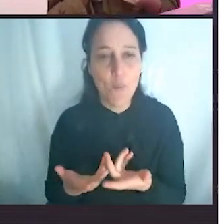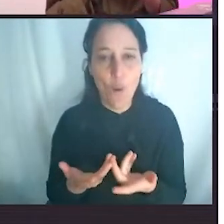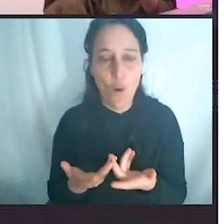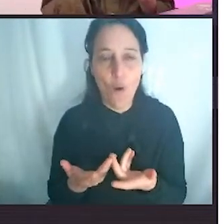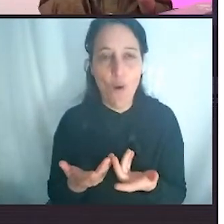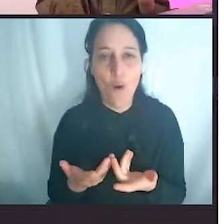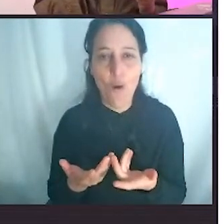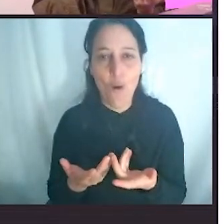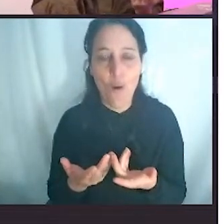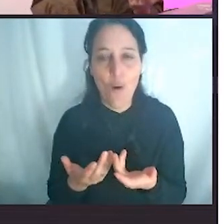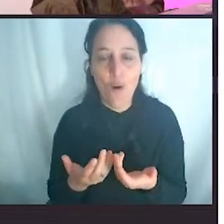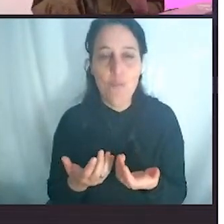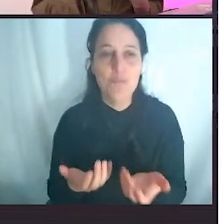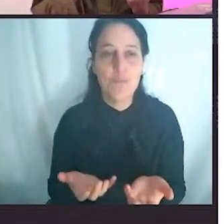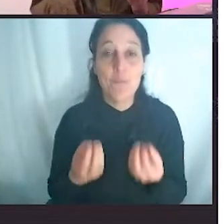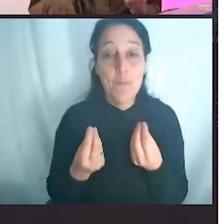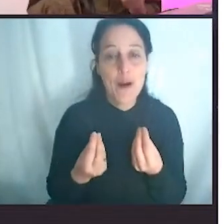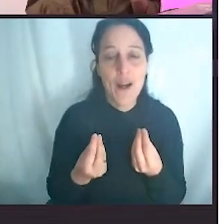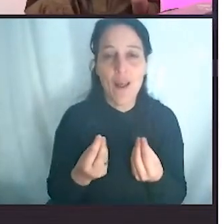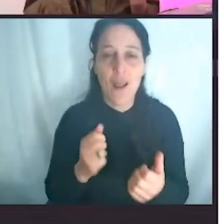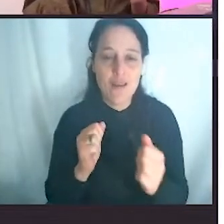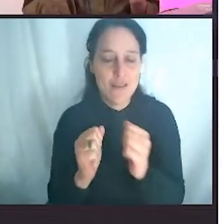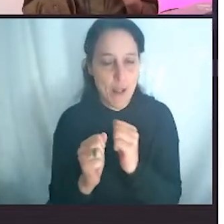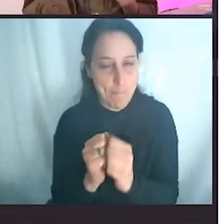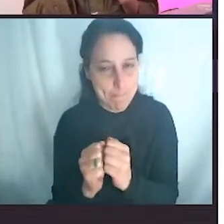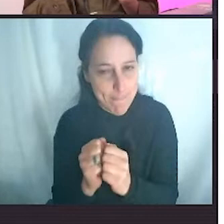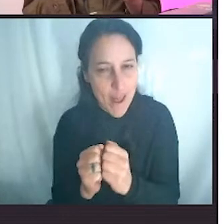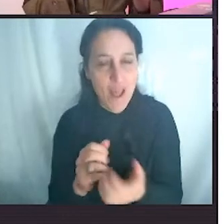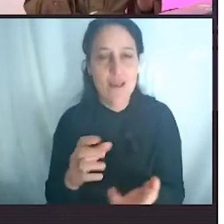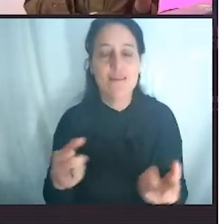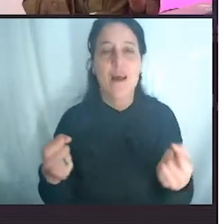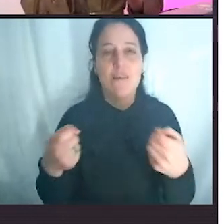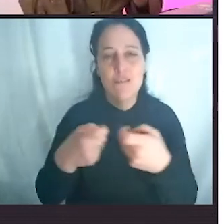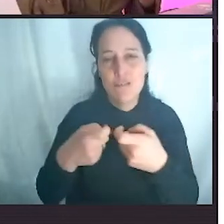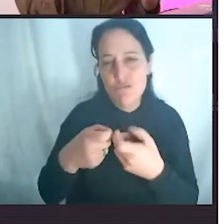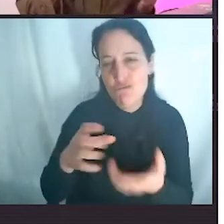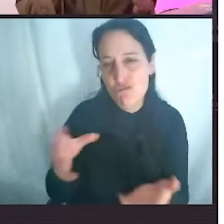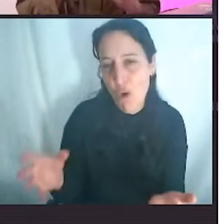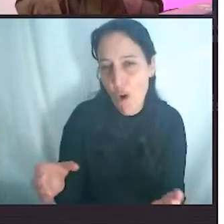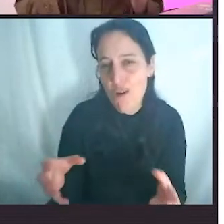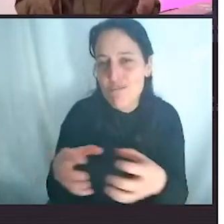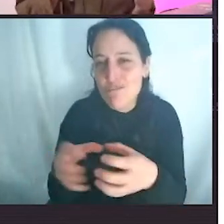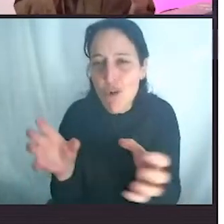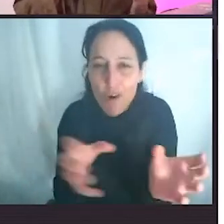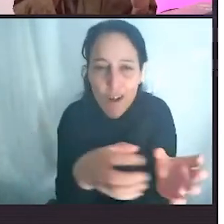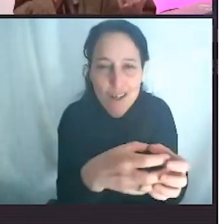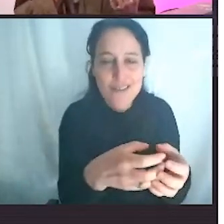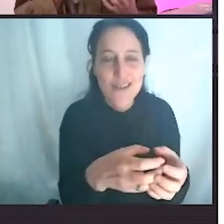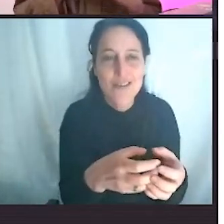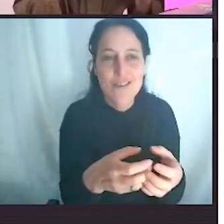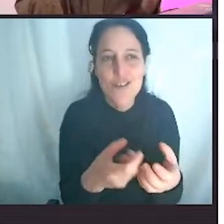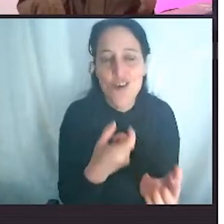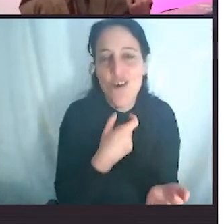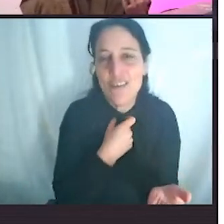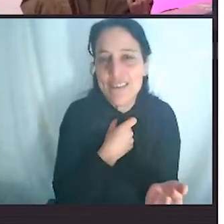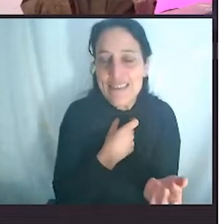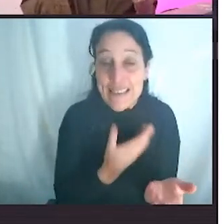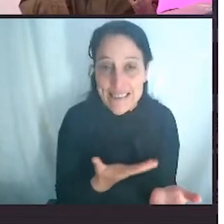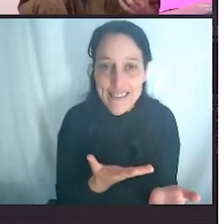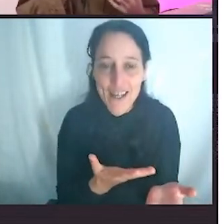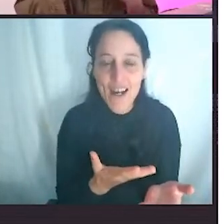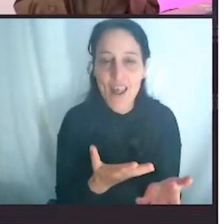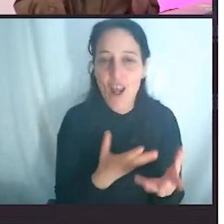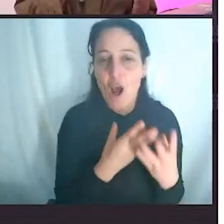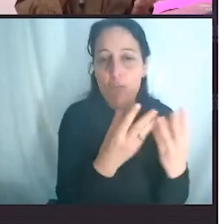con las que nosotros trabajamos, en general, lo hacen porque quieren darle una buena respuesta a estas comunidades que lo siguen, a estos consumidores,